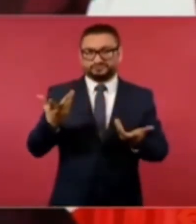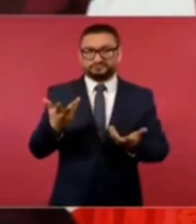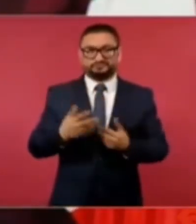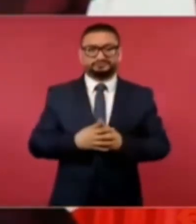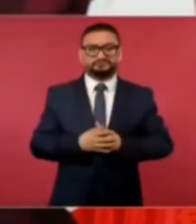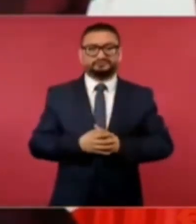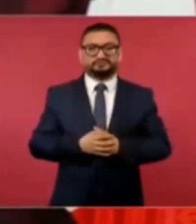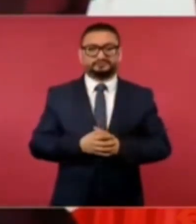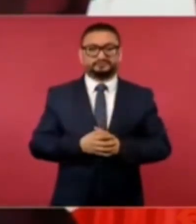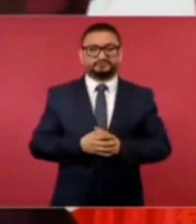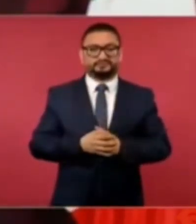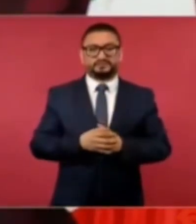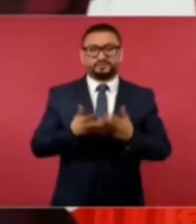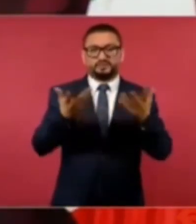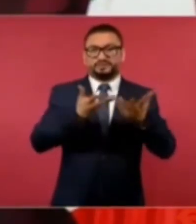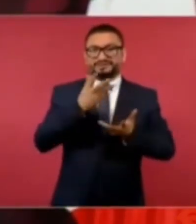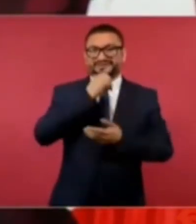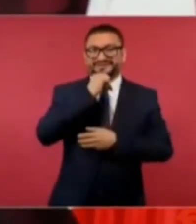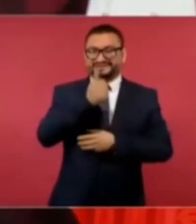no hacían nada